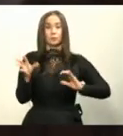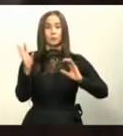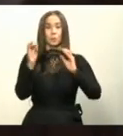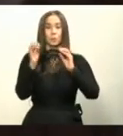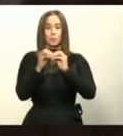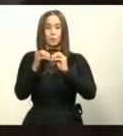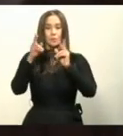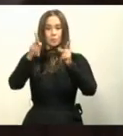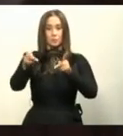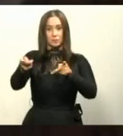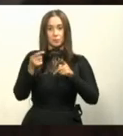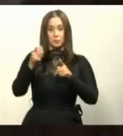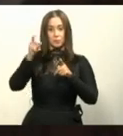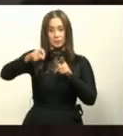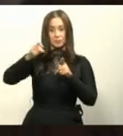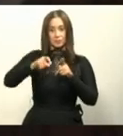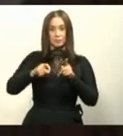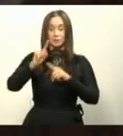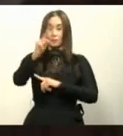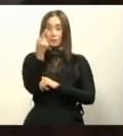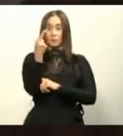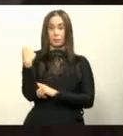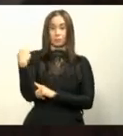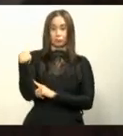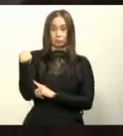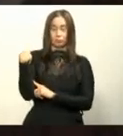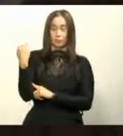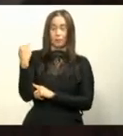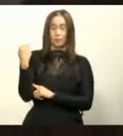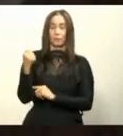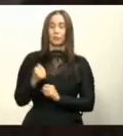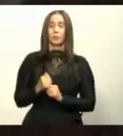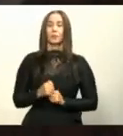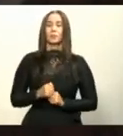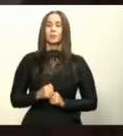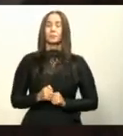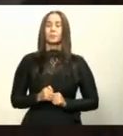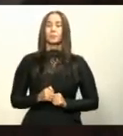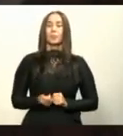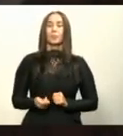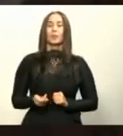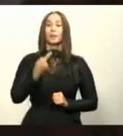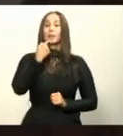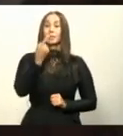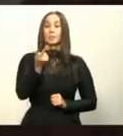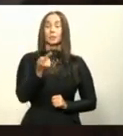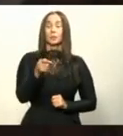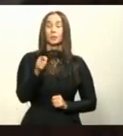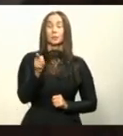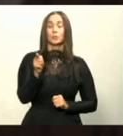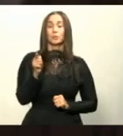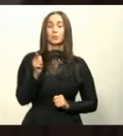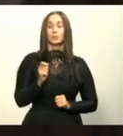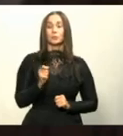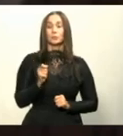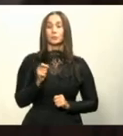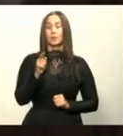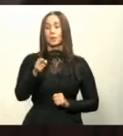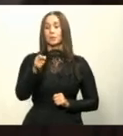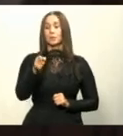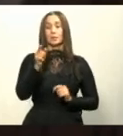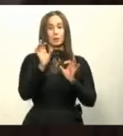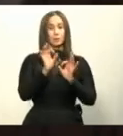de mayor a menor riesgo. Y en eso, repito, si hay una